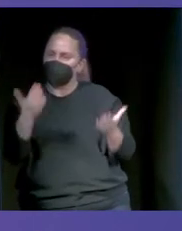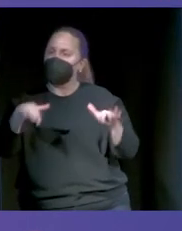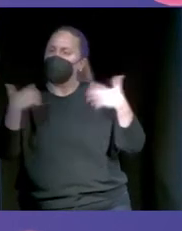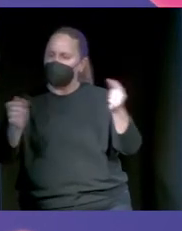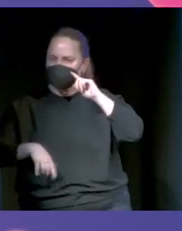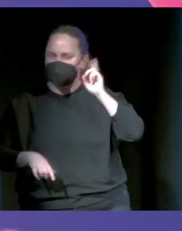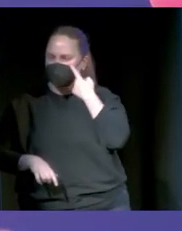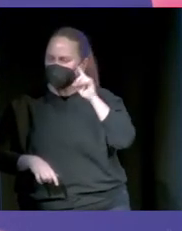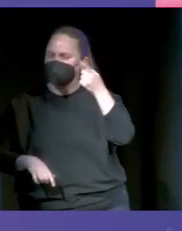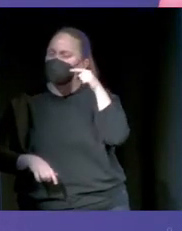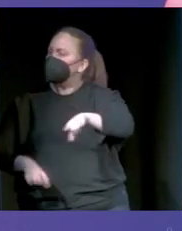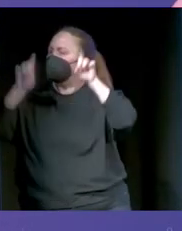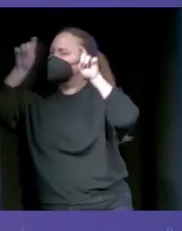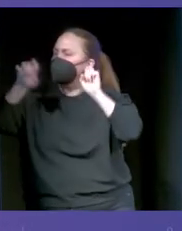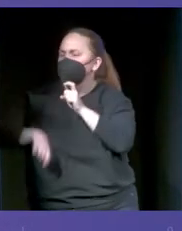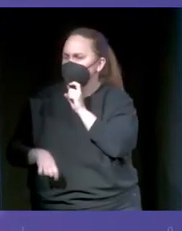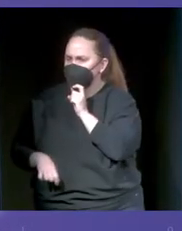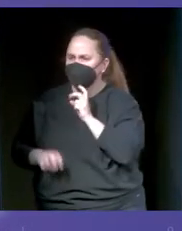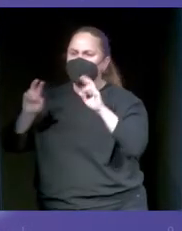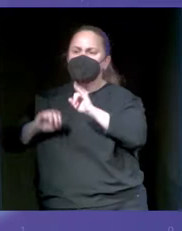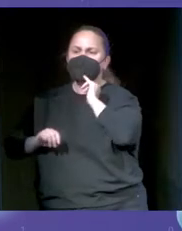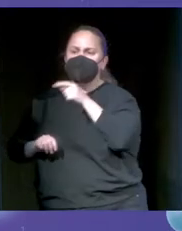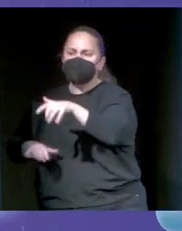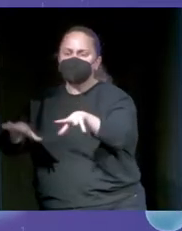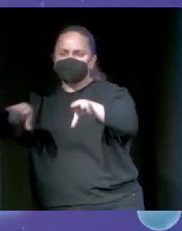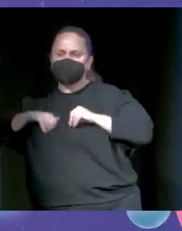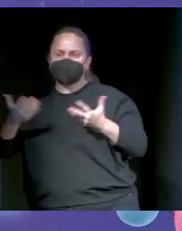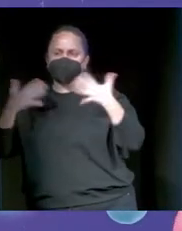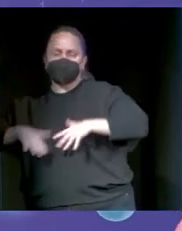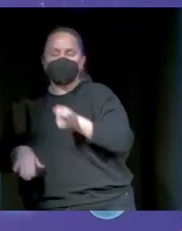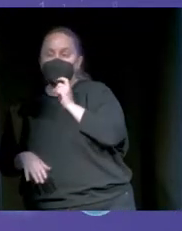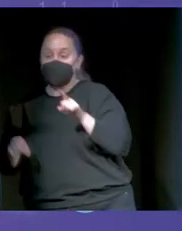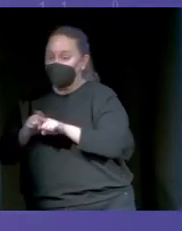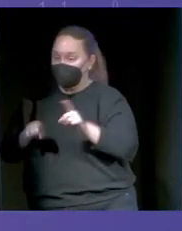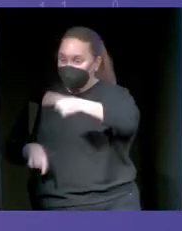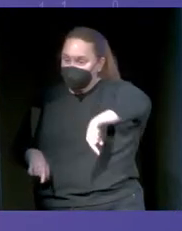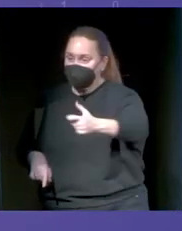¿Cómo le enseñamos a aprender idiomas a una máquina? Igual que habéis aprendido vosotros inglés.